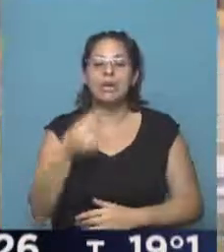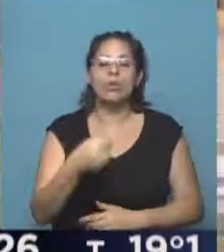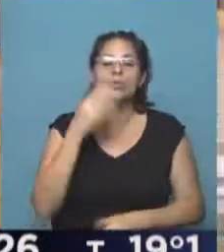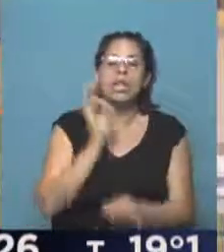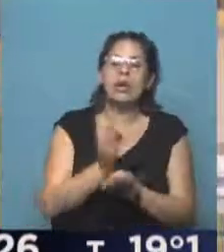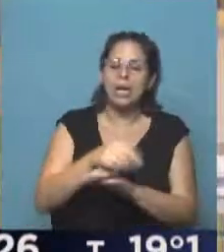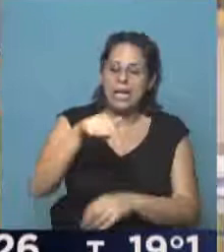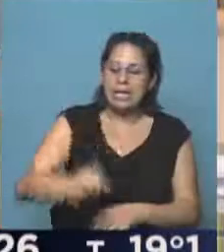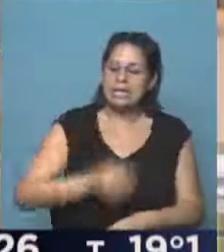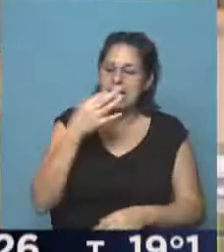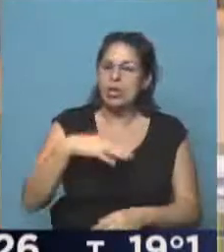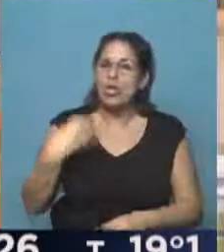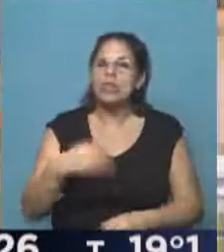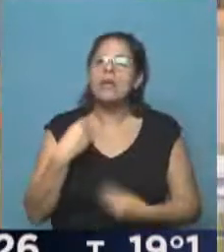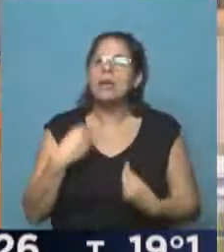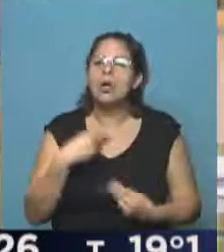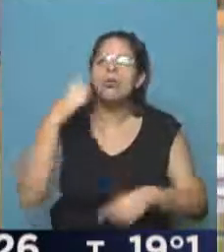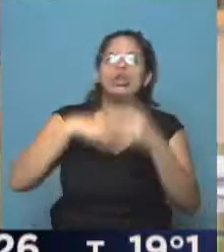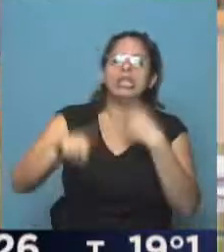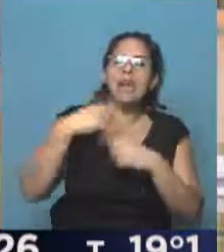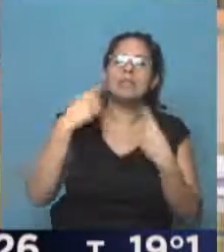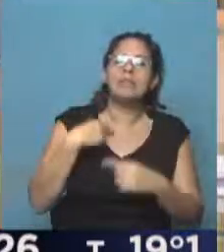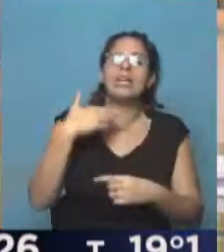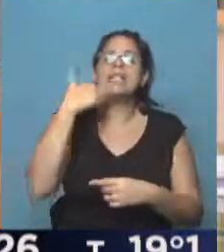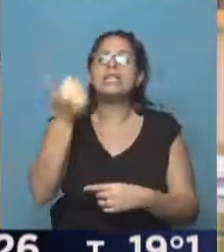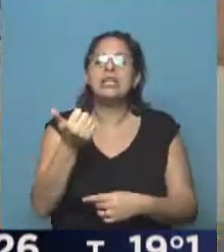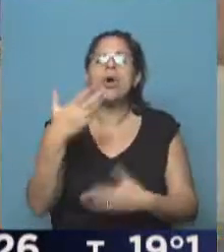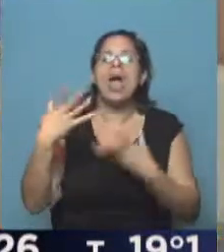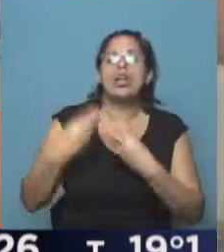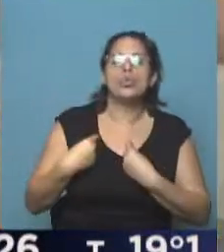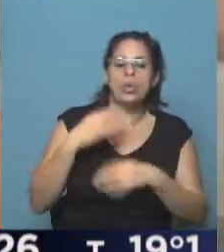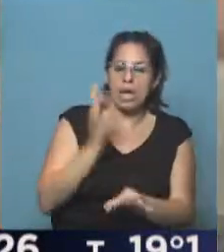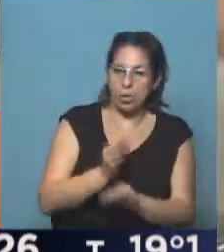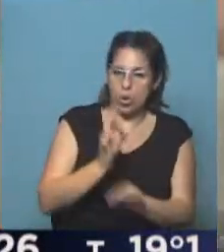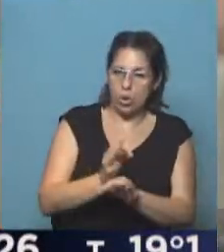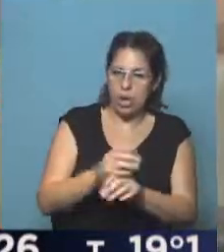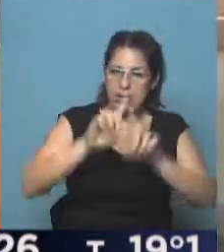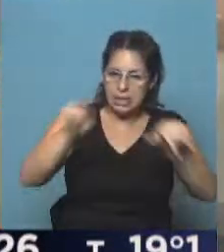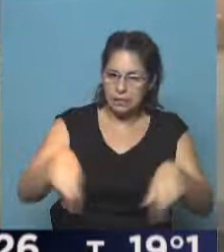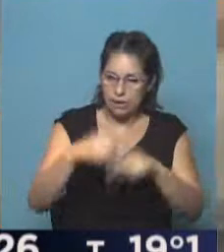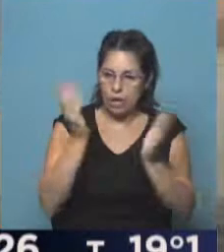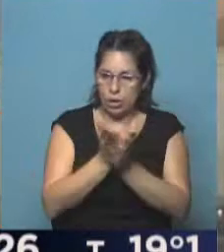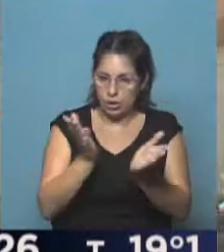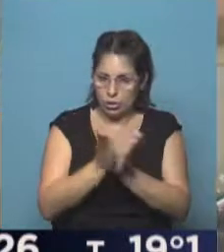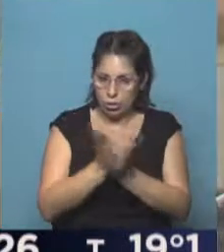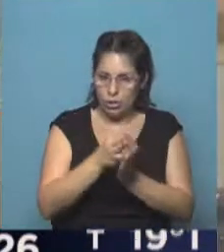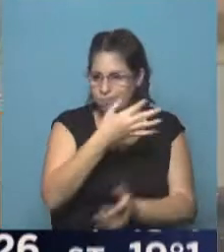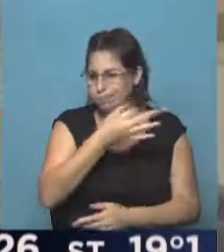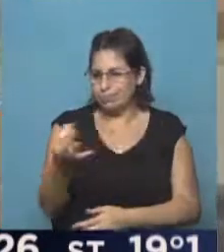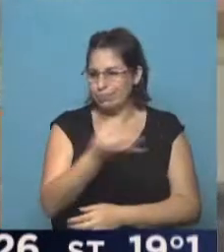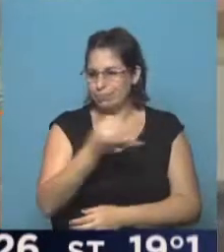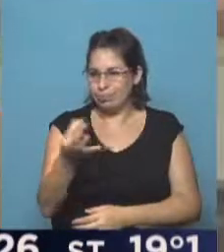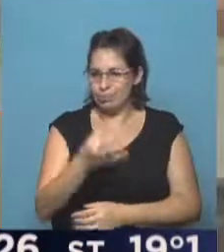este año. Pregunta si tiene que hacer algo para cobrar la ayuda escolar de sus tres hijos. Bueno, estuvimos viendo también... El certificado de estudio. Exacto,